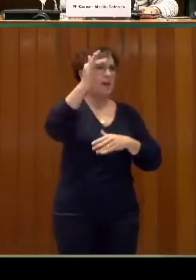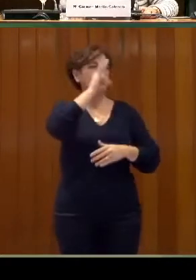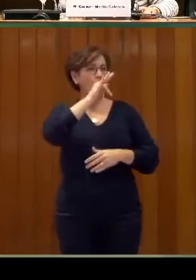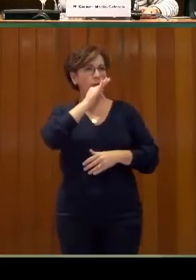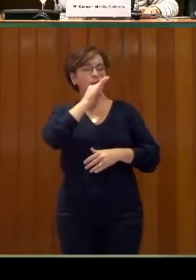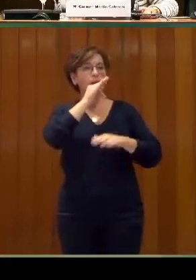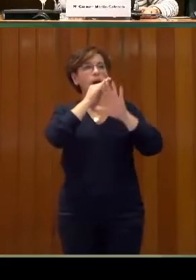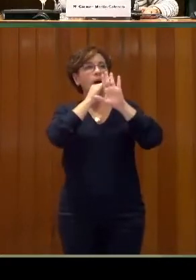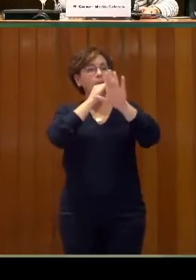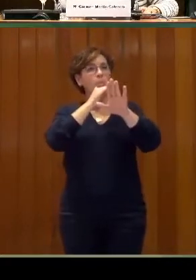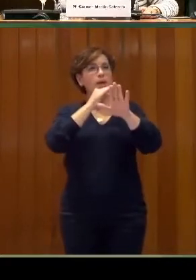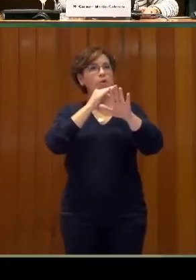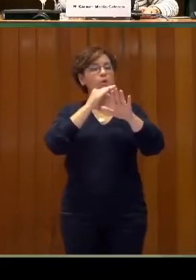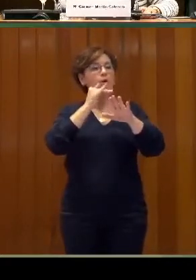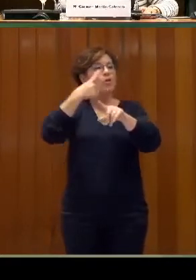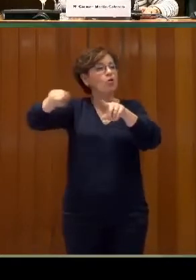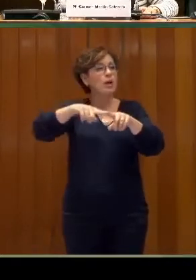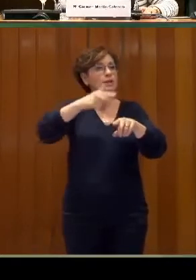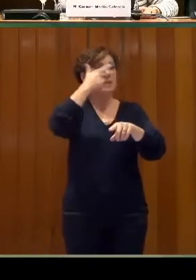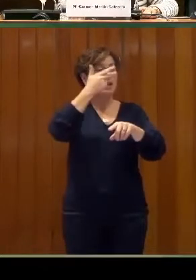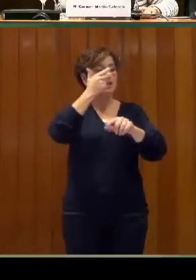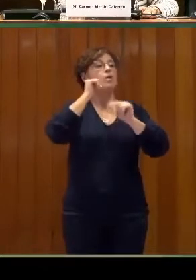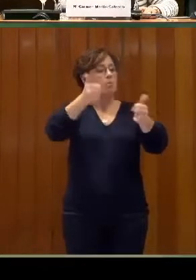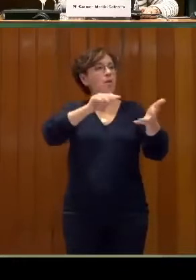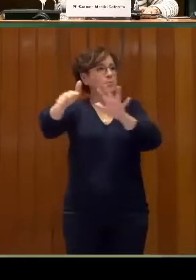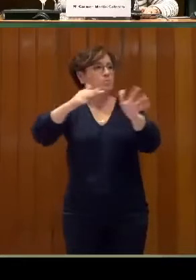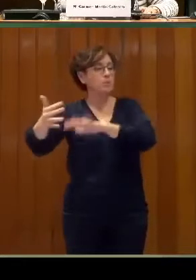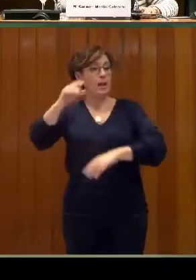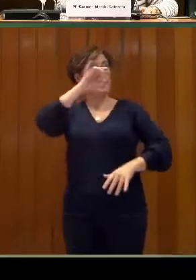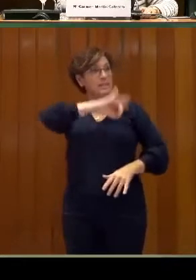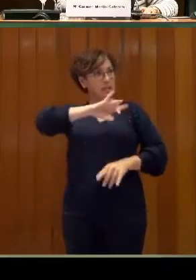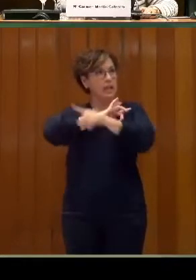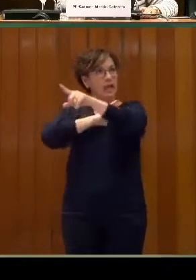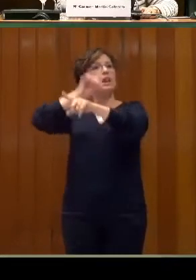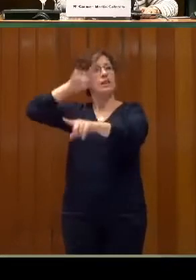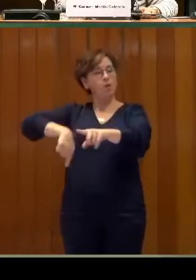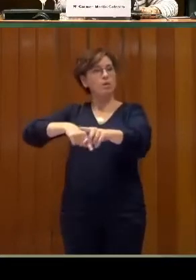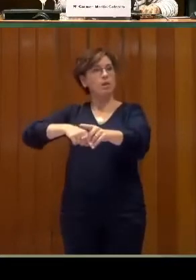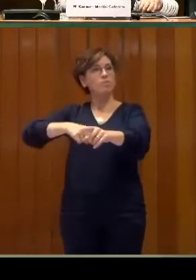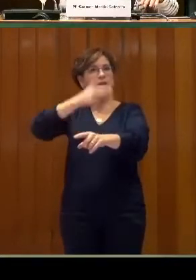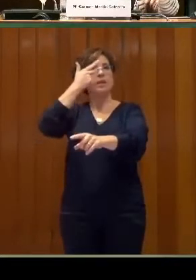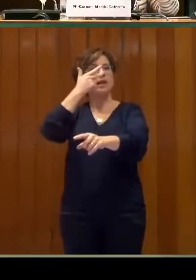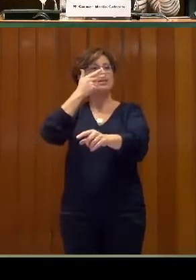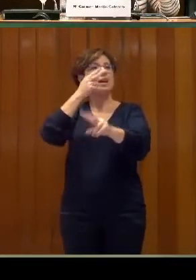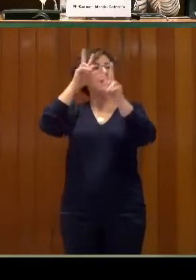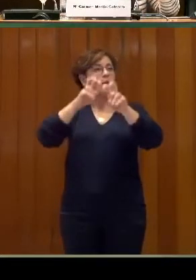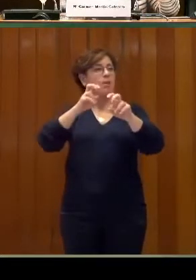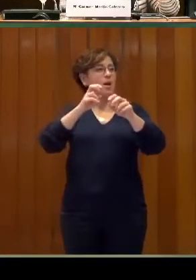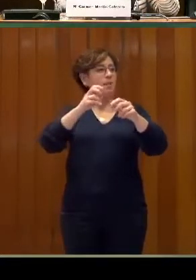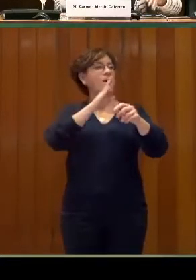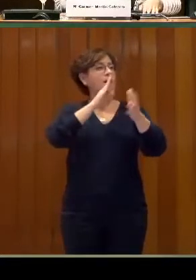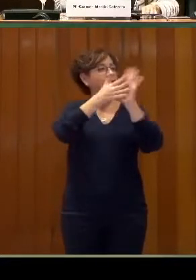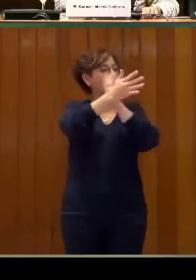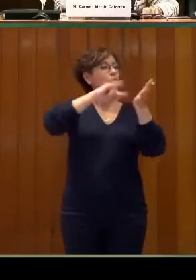cosas ya muy interesantes en marcha. Chile también ha apostado mucho por el proyecto de tiendas, donde tienen incluso